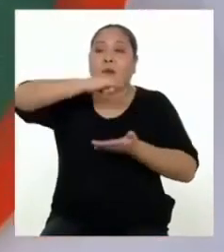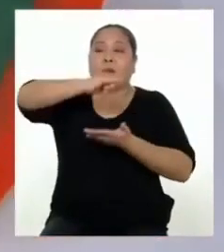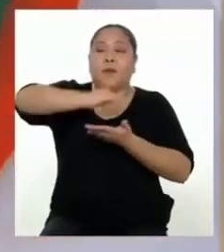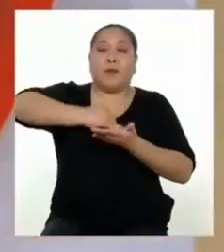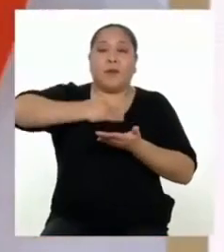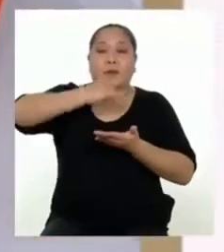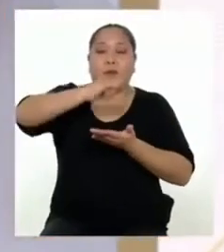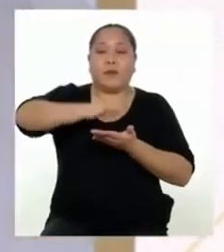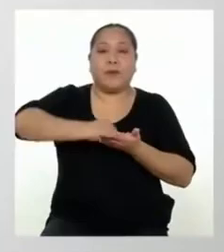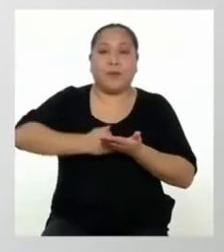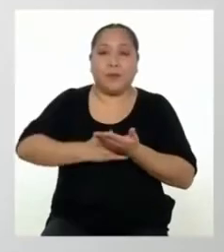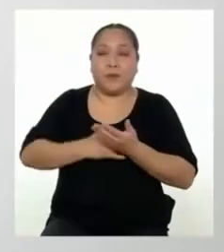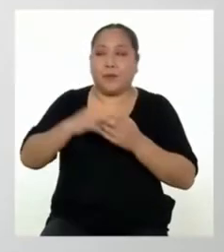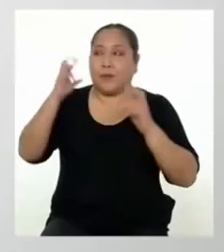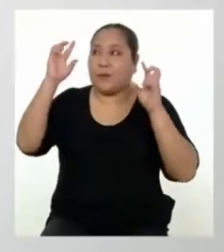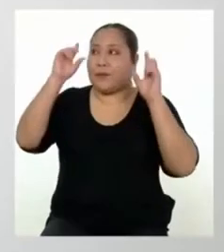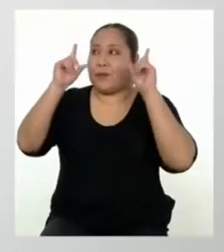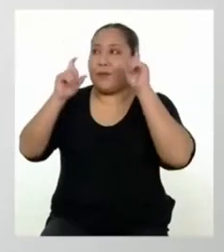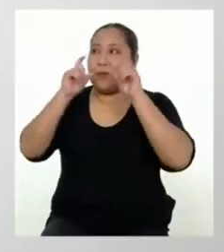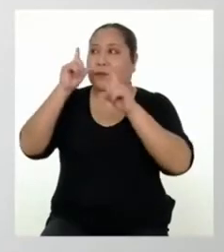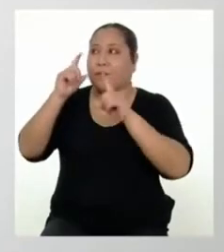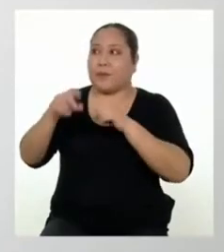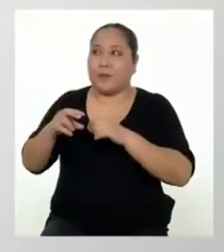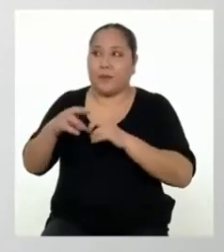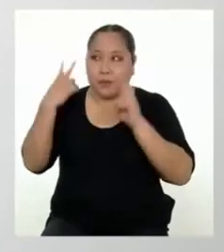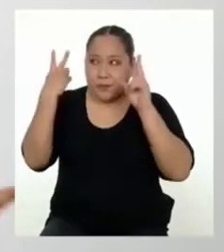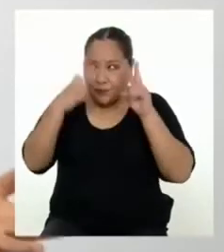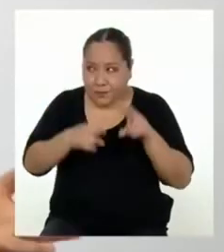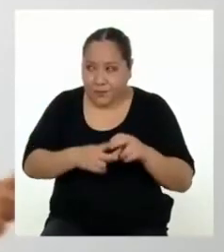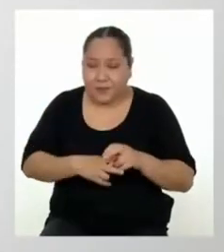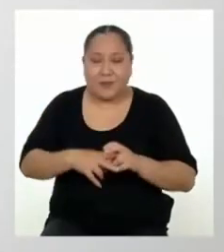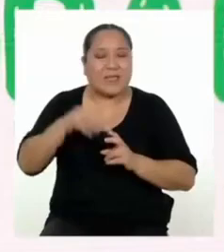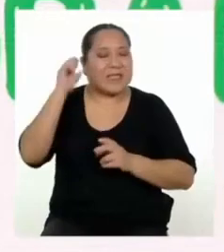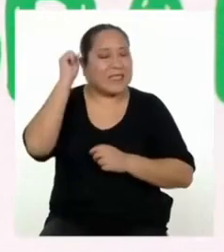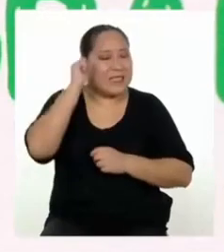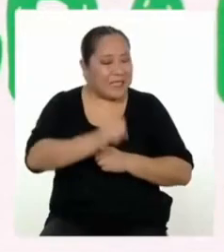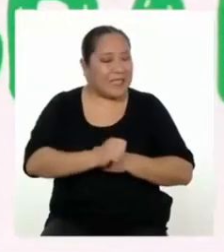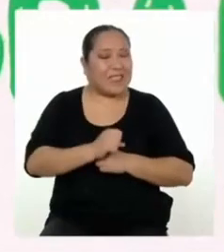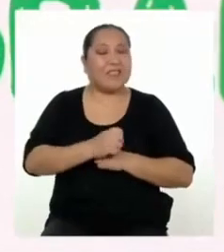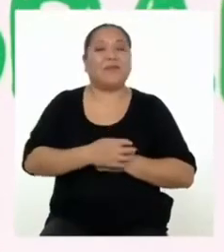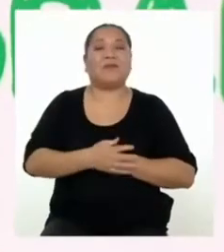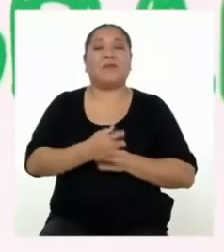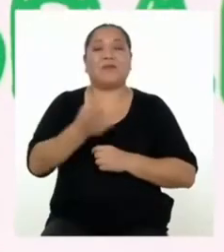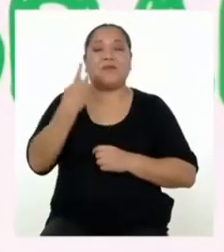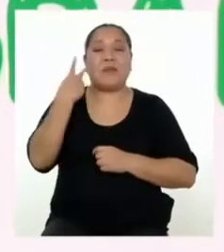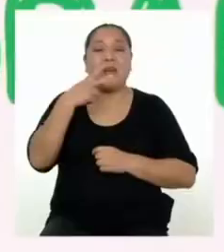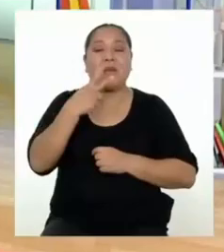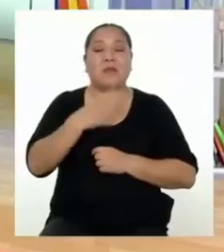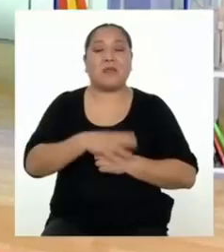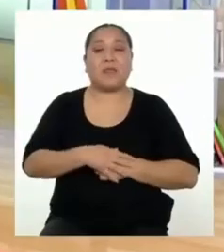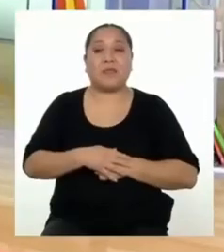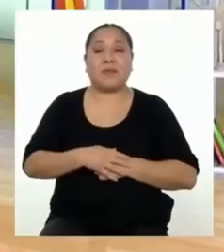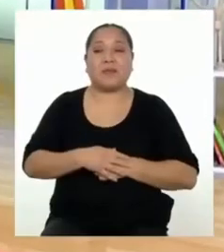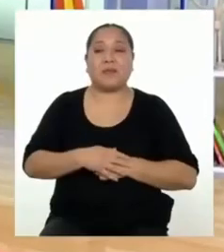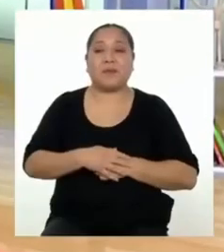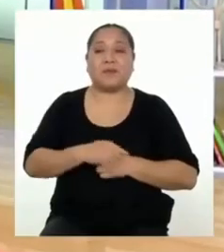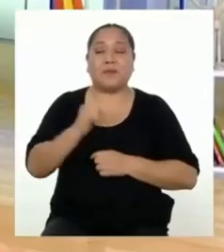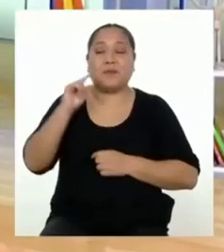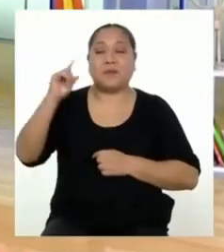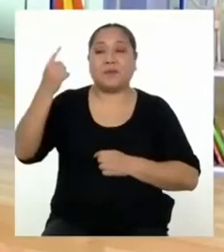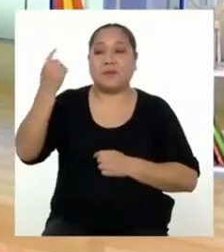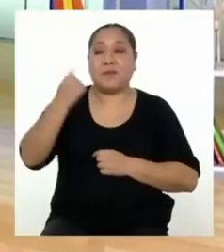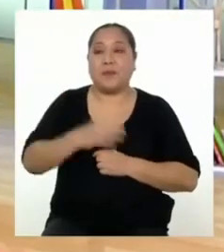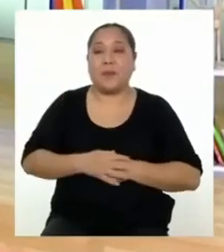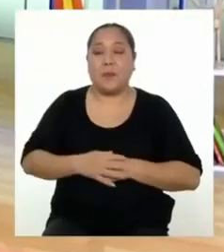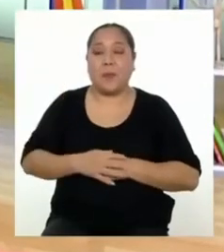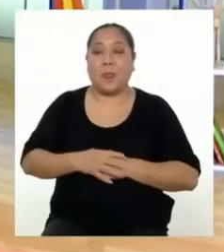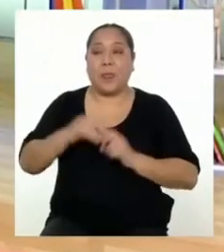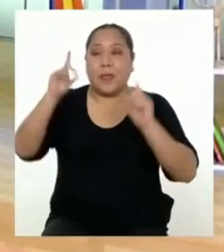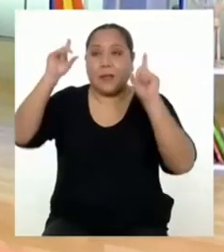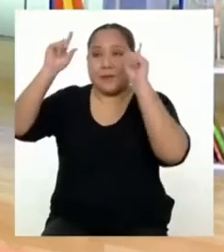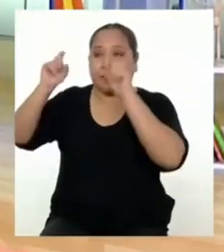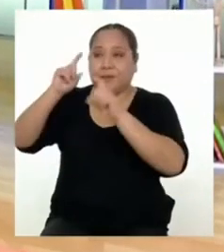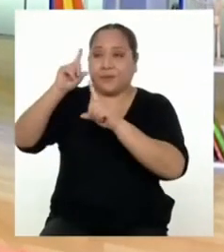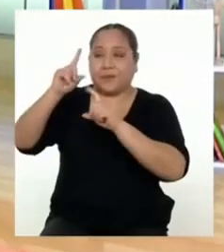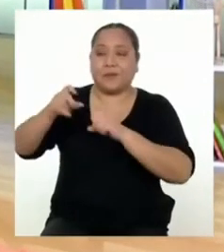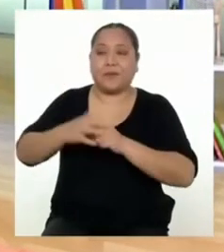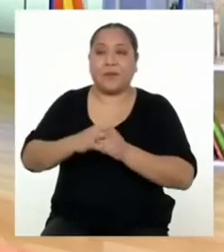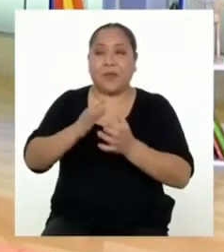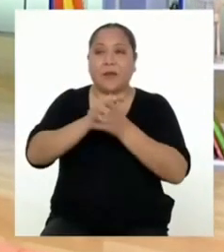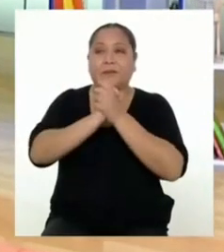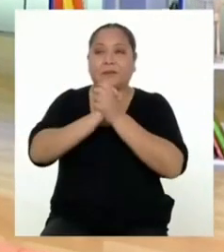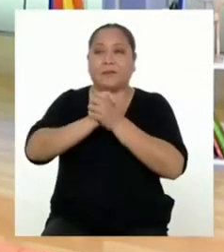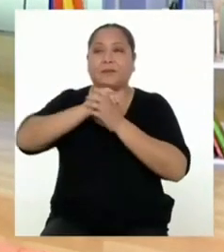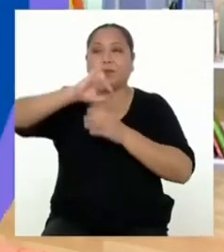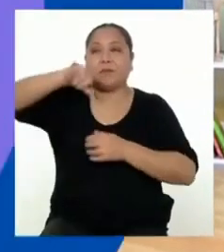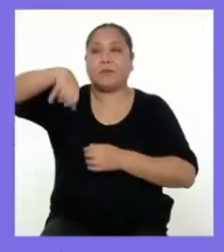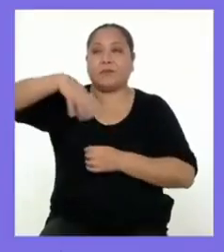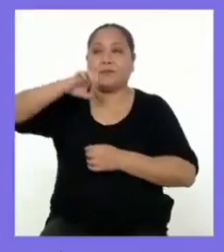dudas. ¿Las revisamos? Pero claro, Yanira. Veamos. Estupendo. En primer lugar, tenemos una consulta de